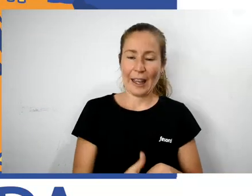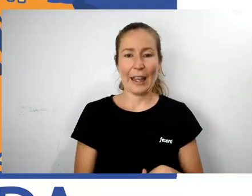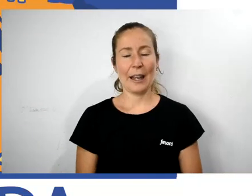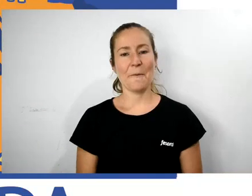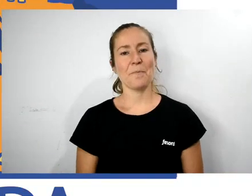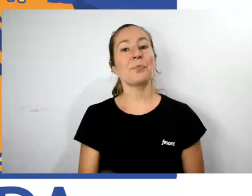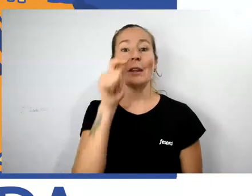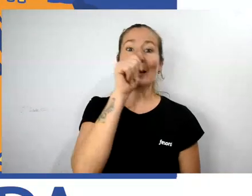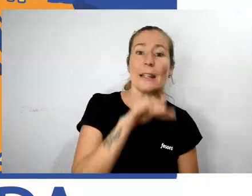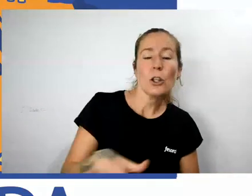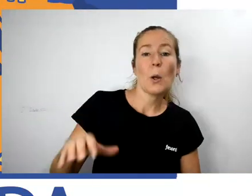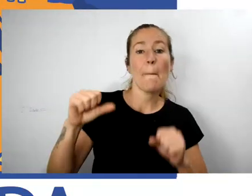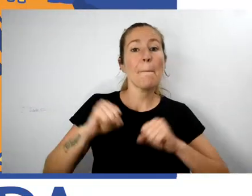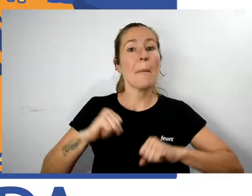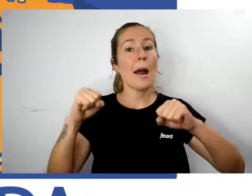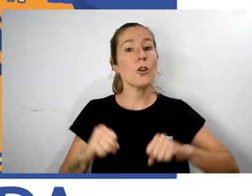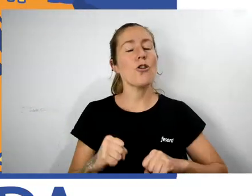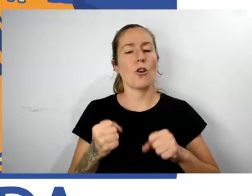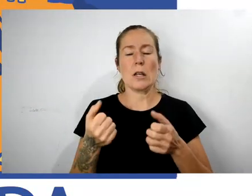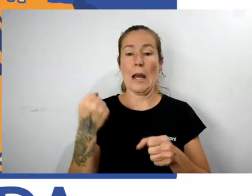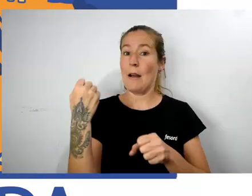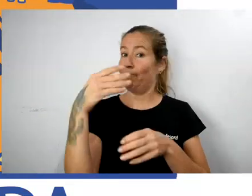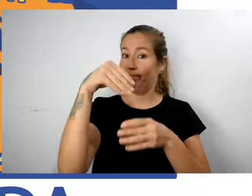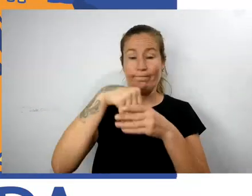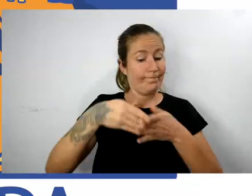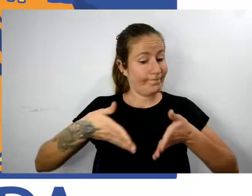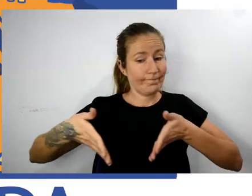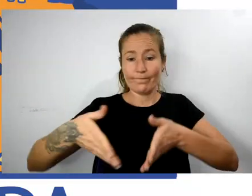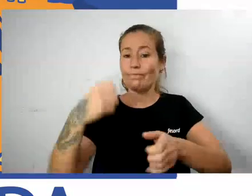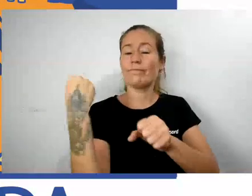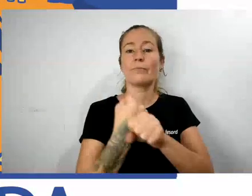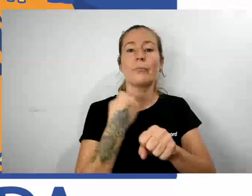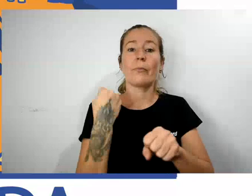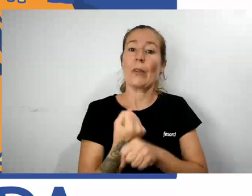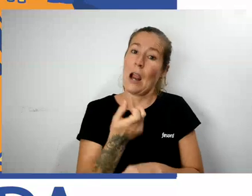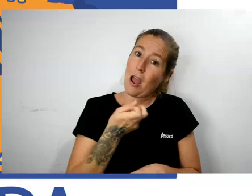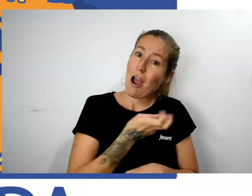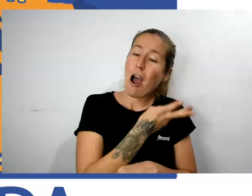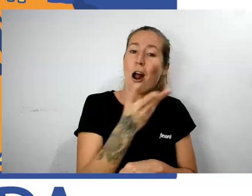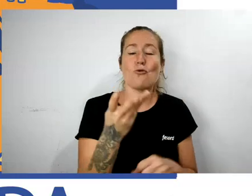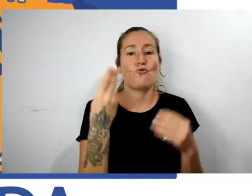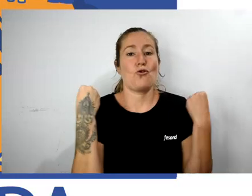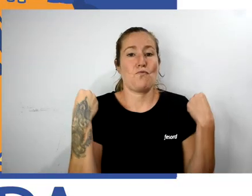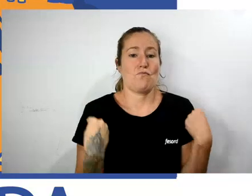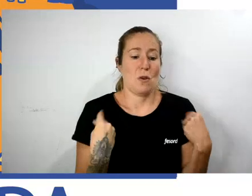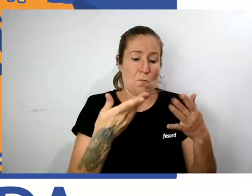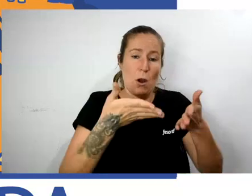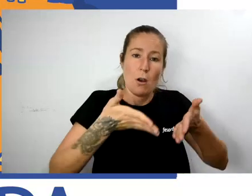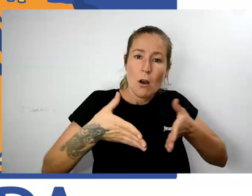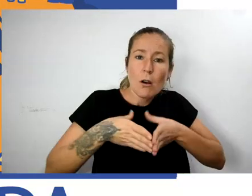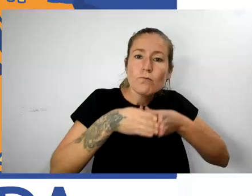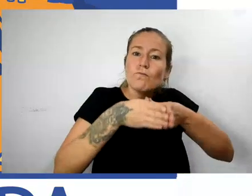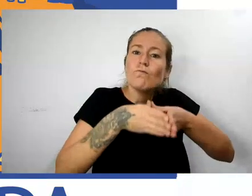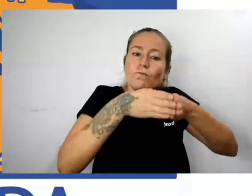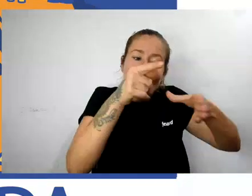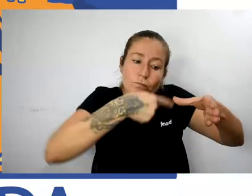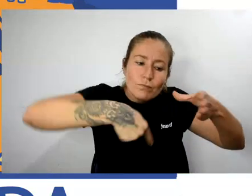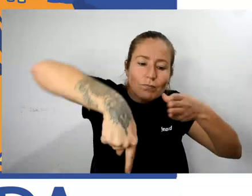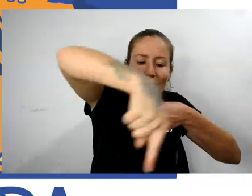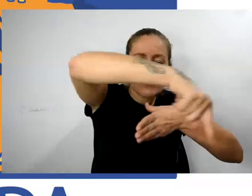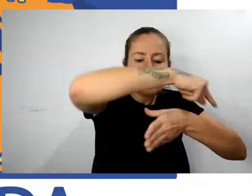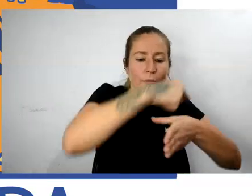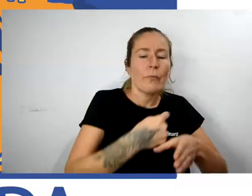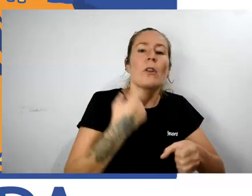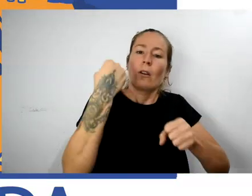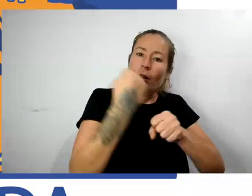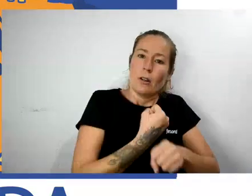Niños y mayores trabajaban en la senda. Unos con el cáñamo alrededor de la cintura caminaban hacia atrás y dibujaban una senda